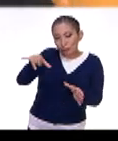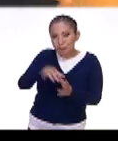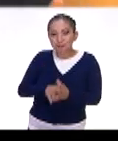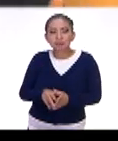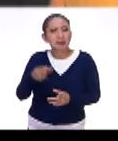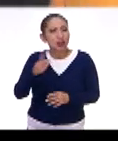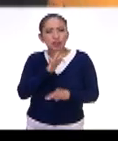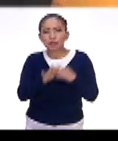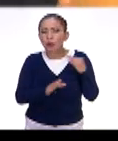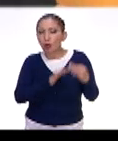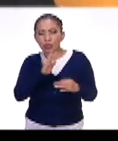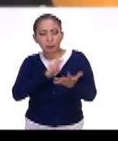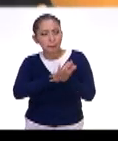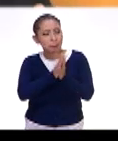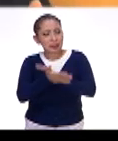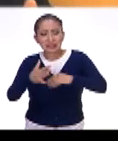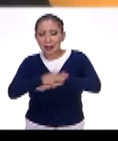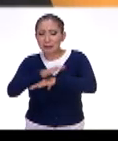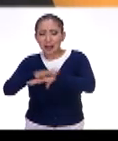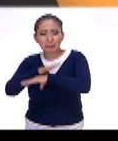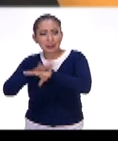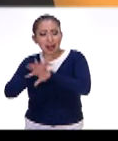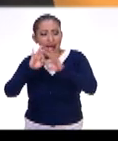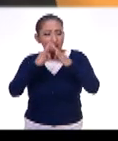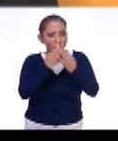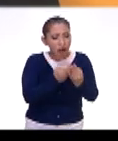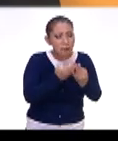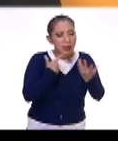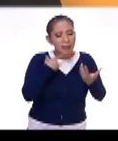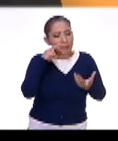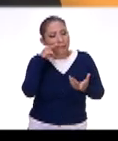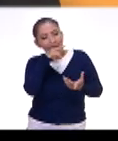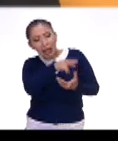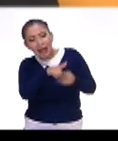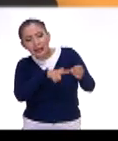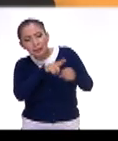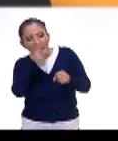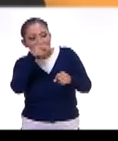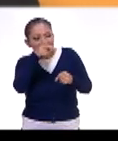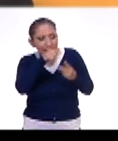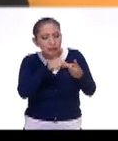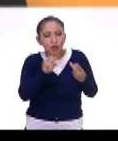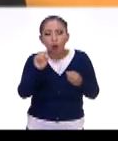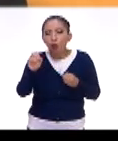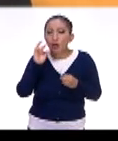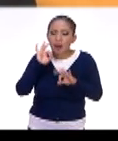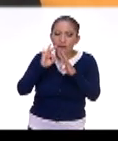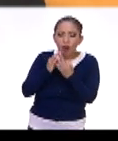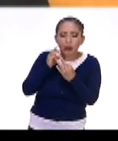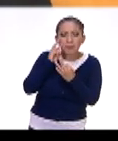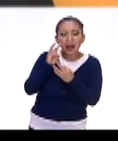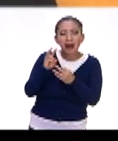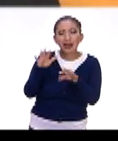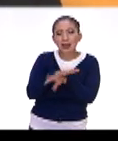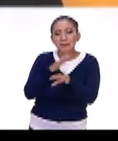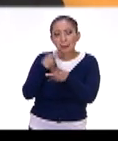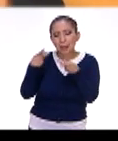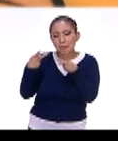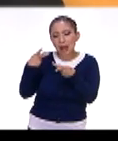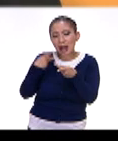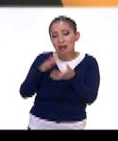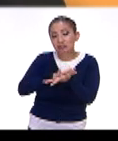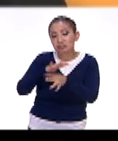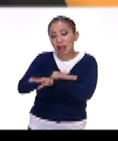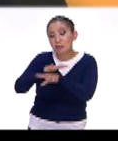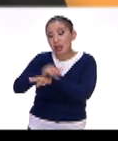bueno, pues todo se transforma, se transforma la forma de percibir a los insectos, se transforma la manera en que se preparan y se